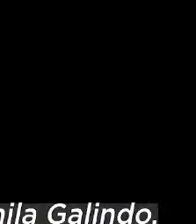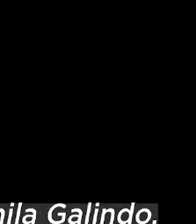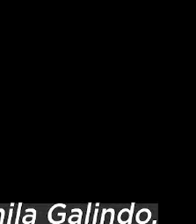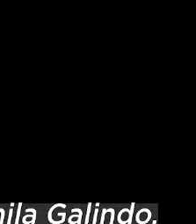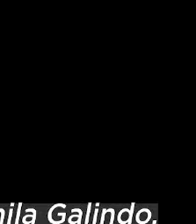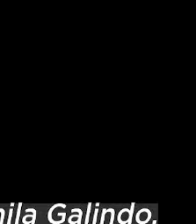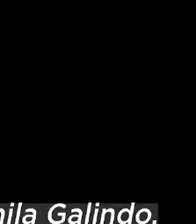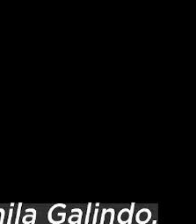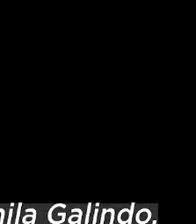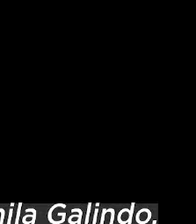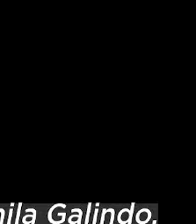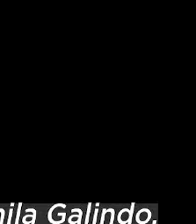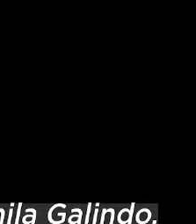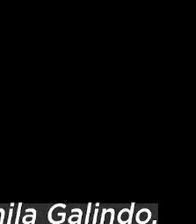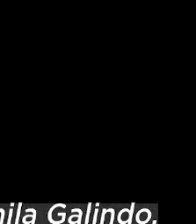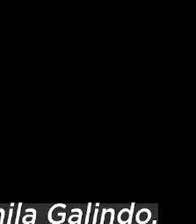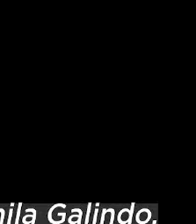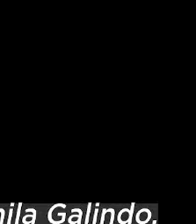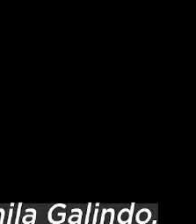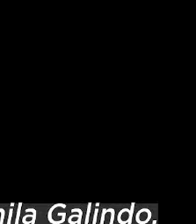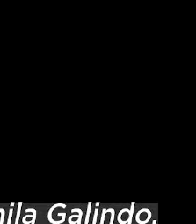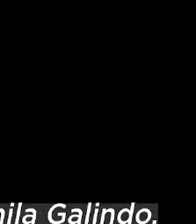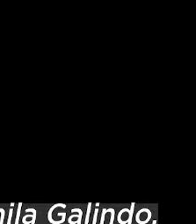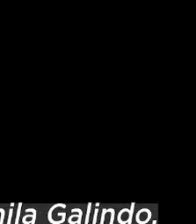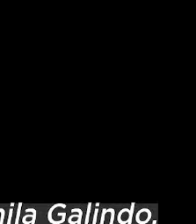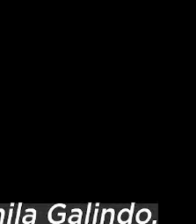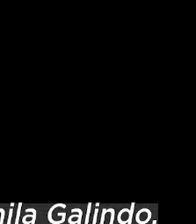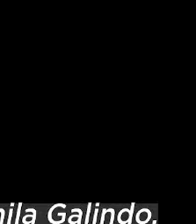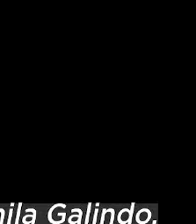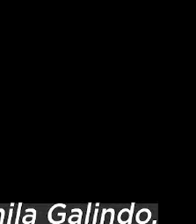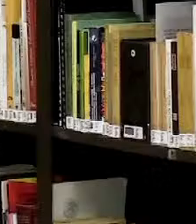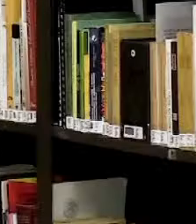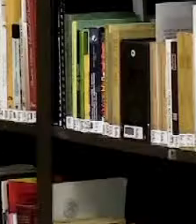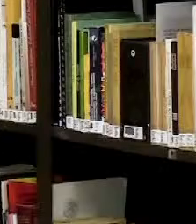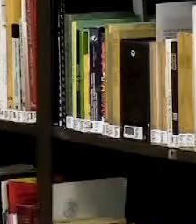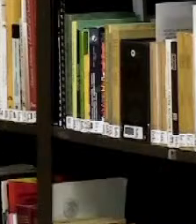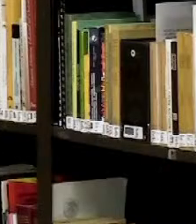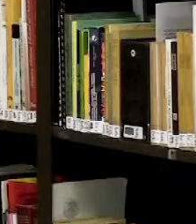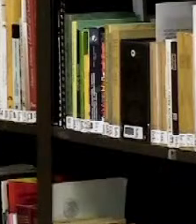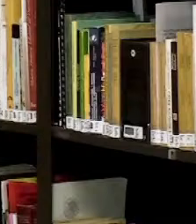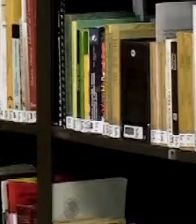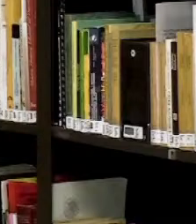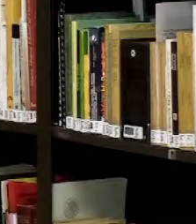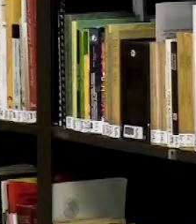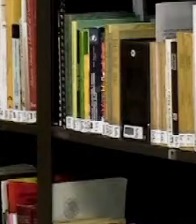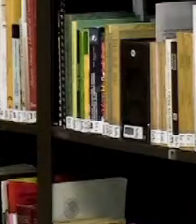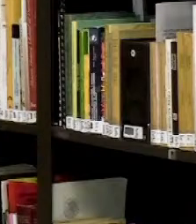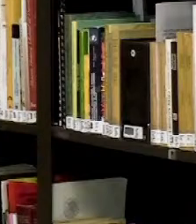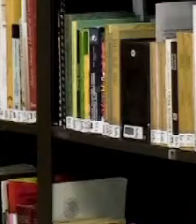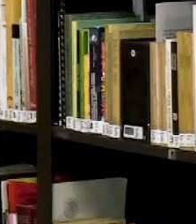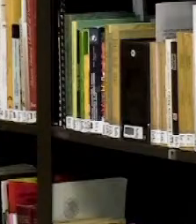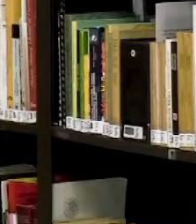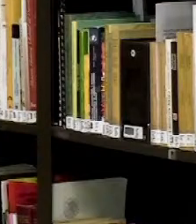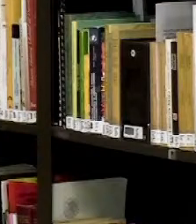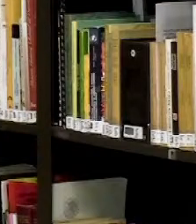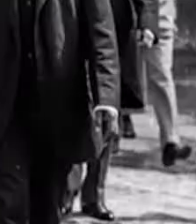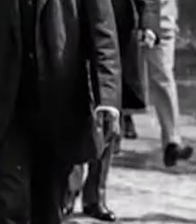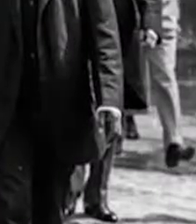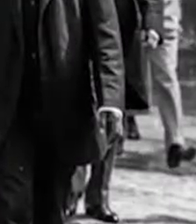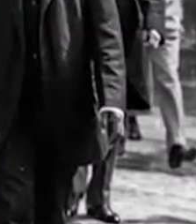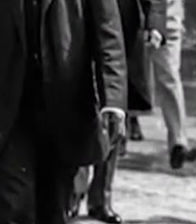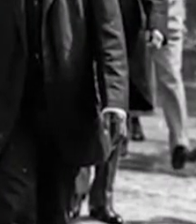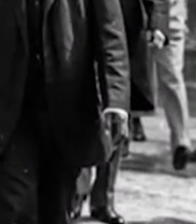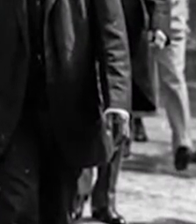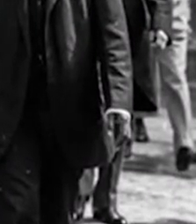en Durango en 1886 estudió taquigrafía en la época una de las profesiones comunes para las mujeres